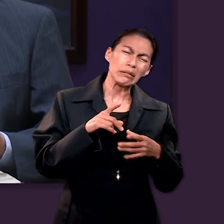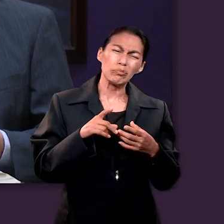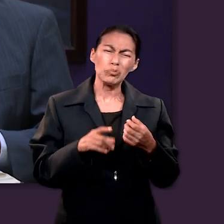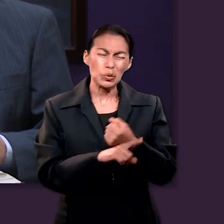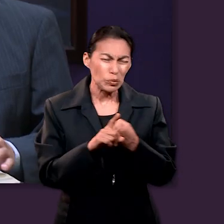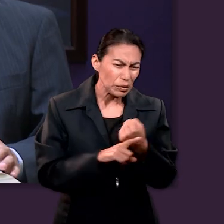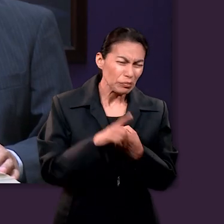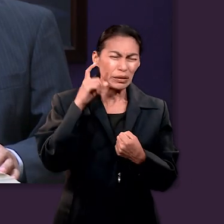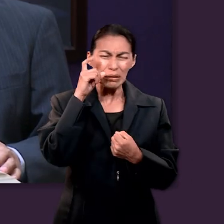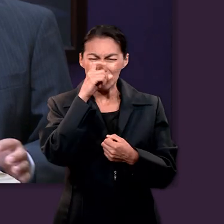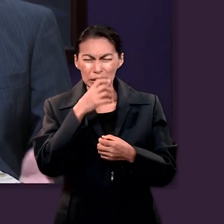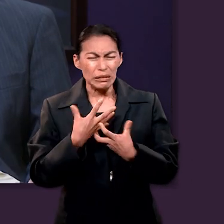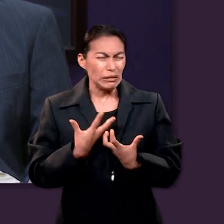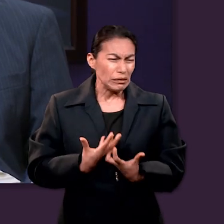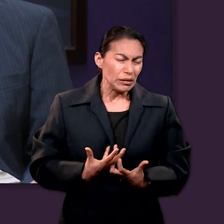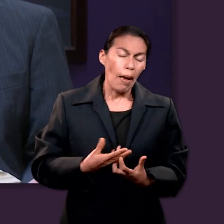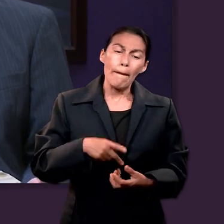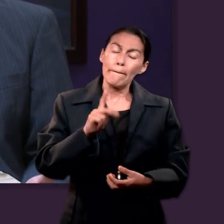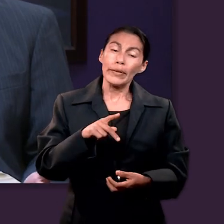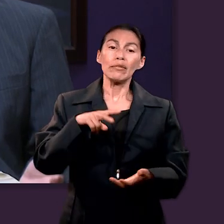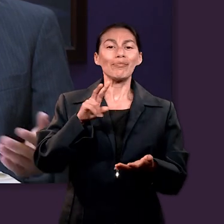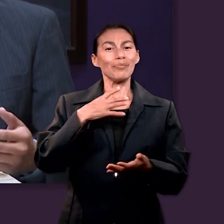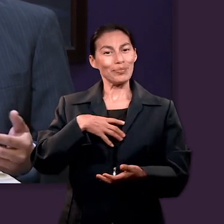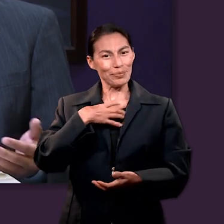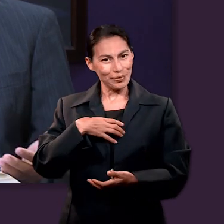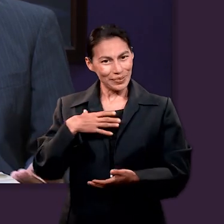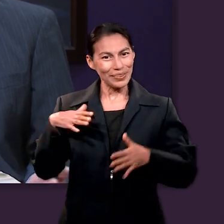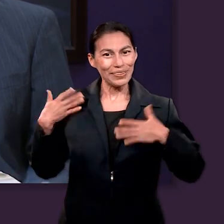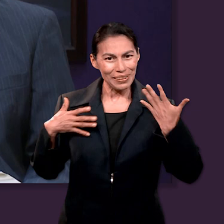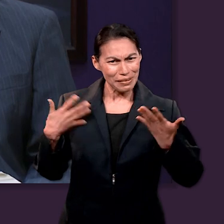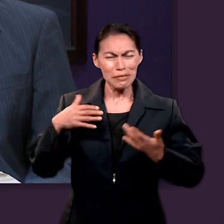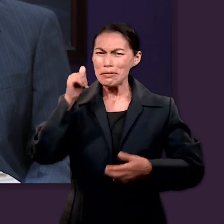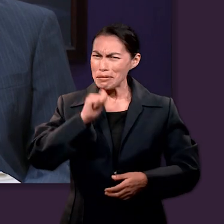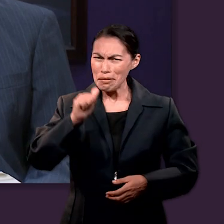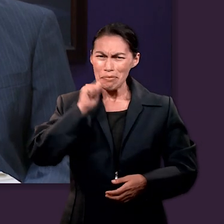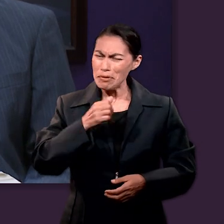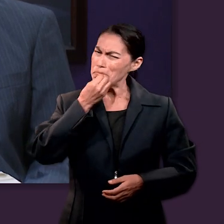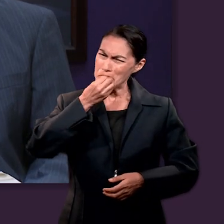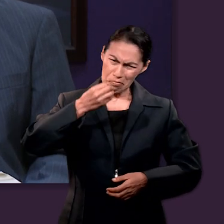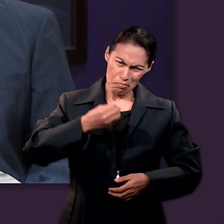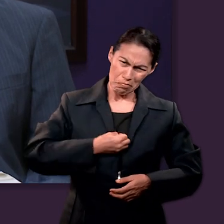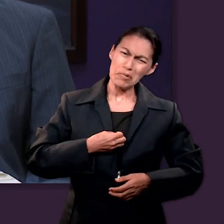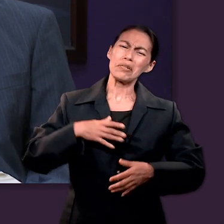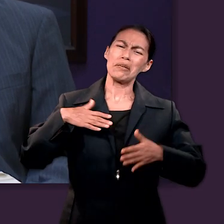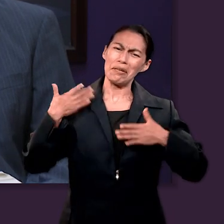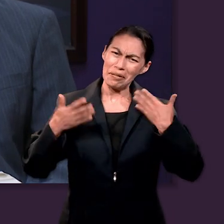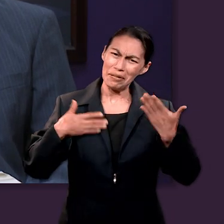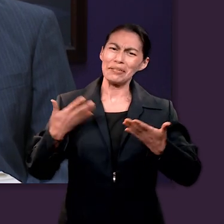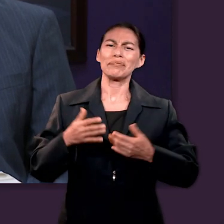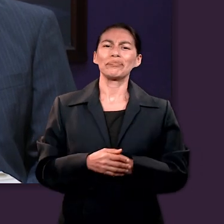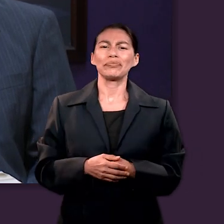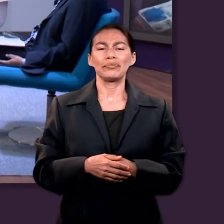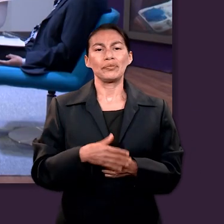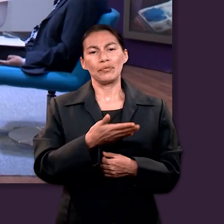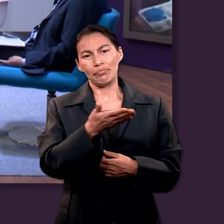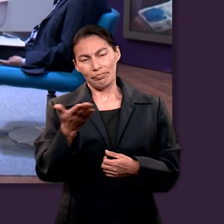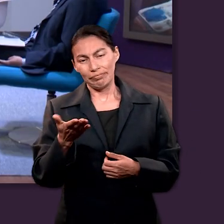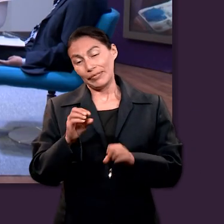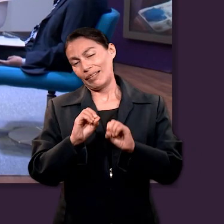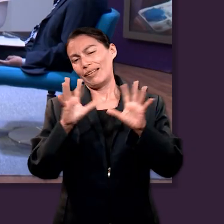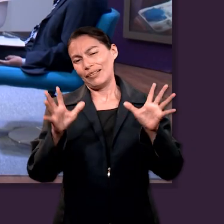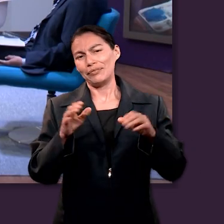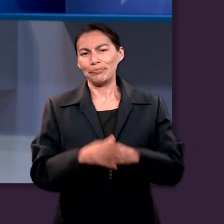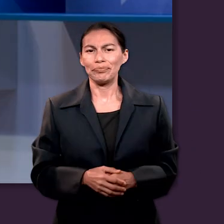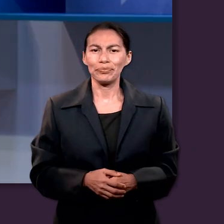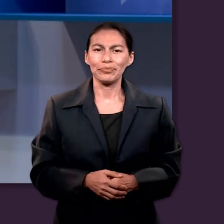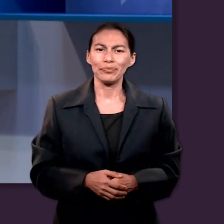Y es que justamente ese valor tiene la institución y es que lo que nos invita en esa lección, a estar contentos también. Claro, prácticamente